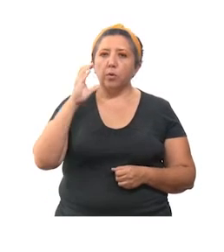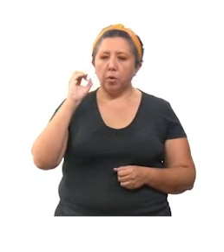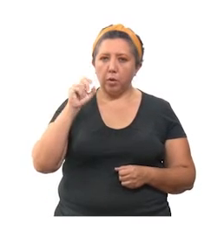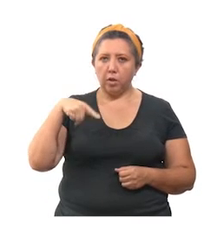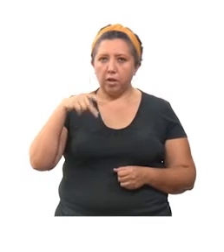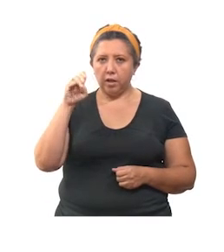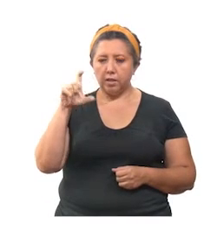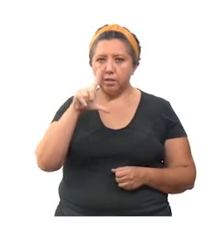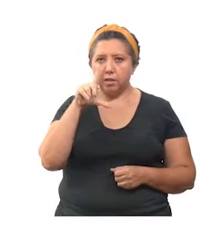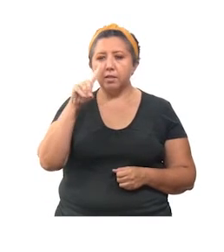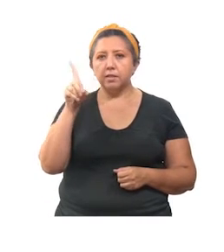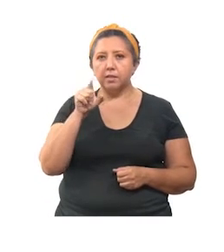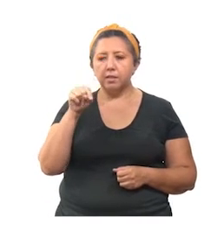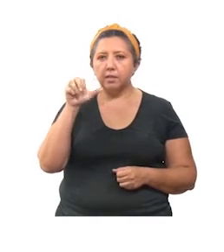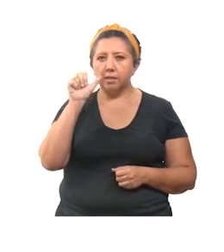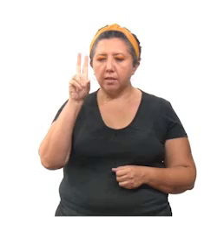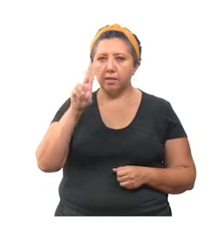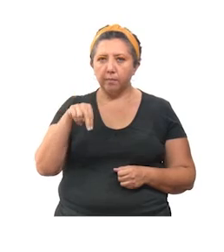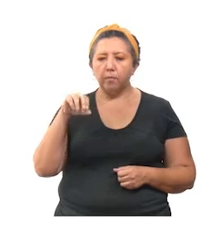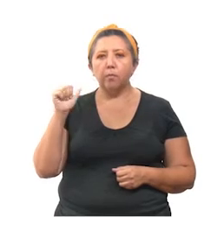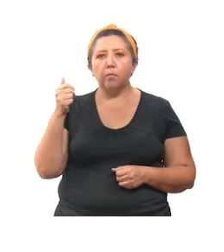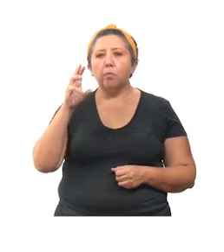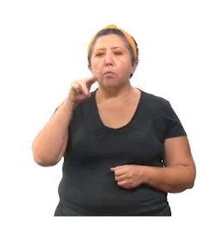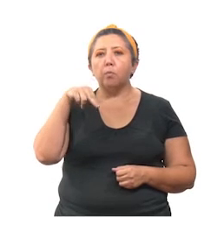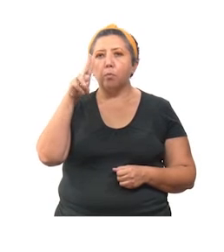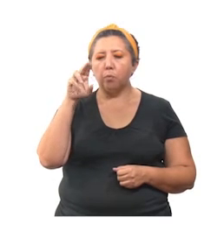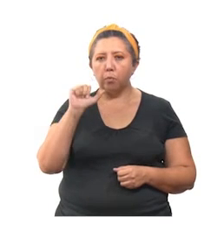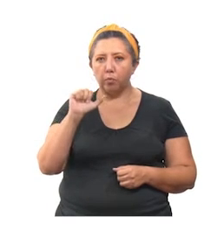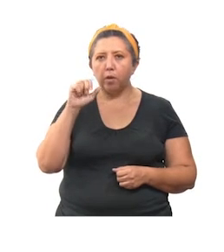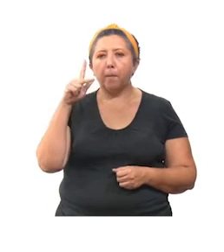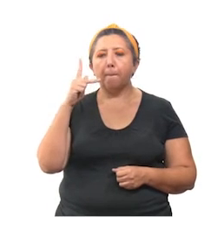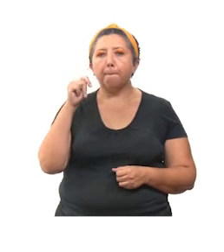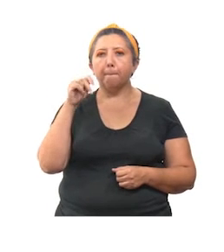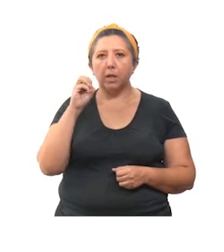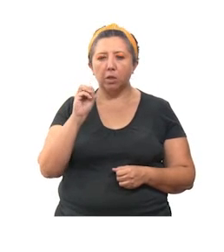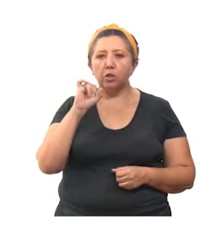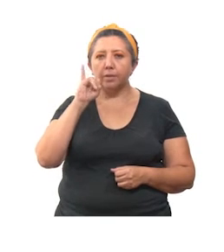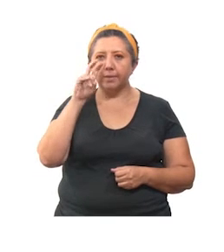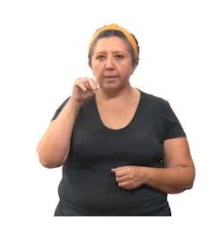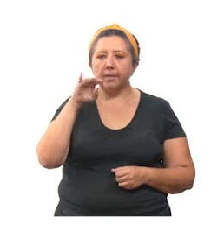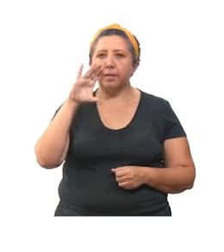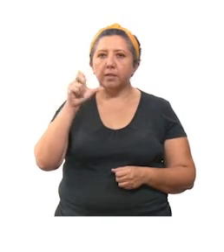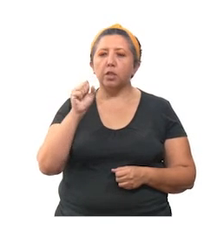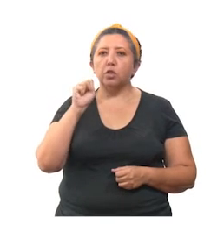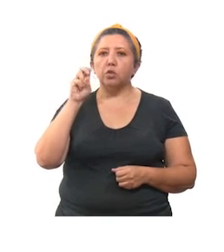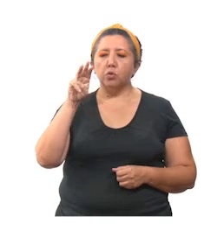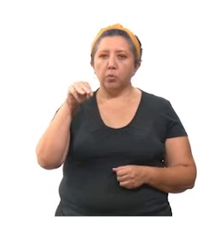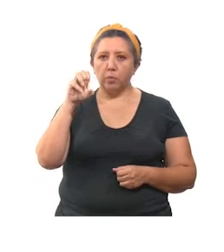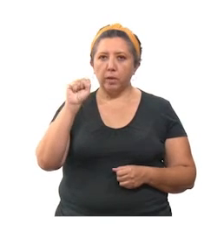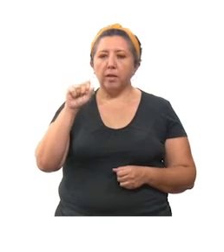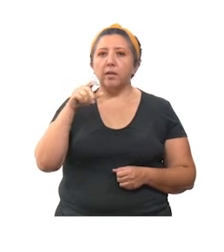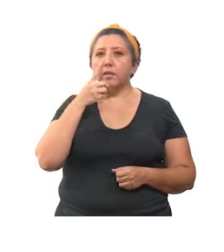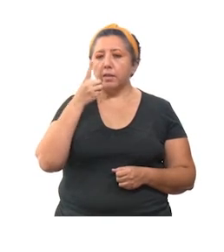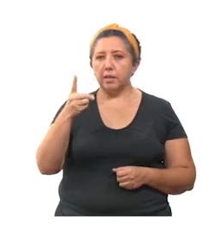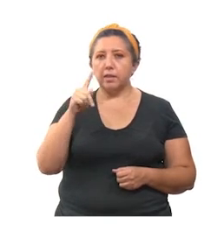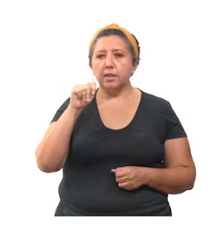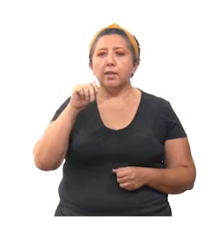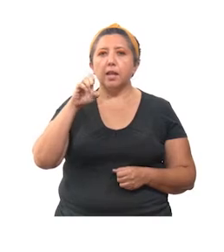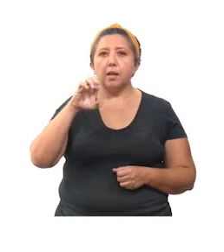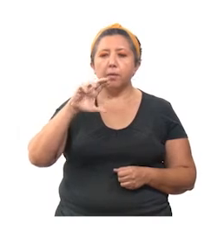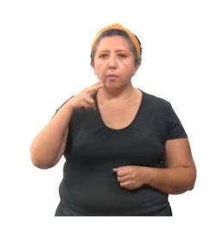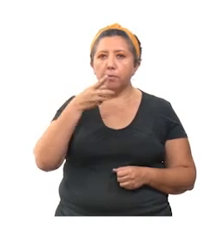Concal, San, Quinchil, Muna, Peto, Sacalum, Sinanché, Suma, Tamek, Teco,